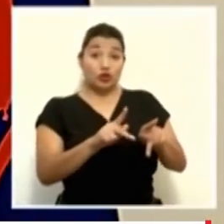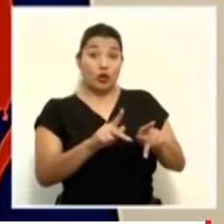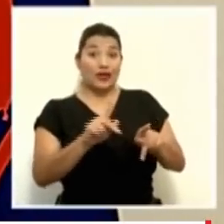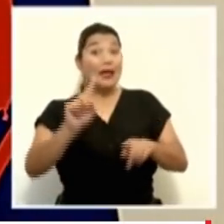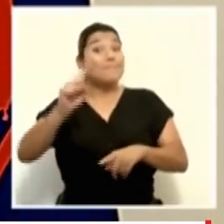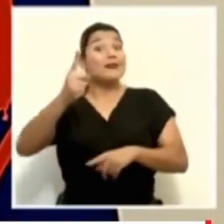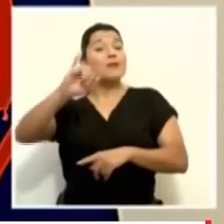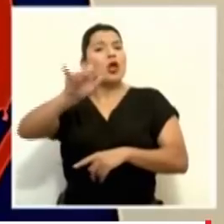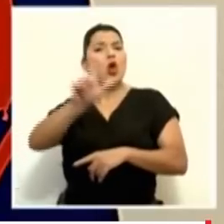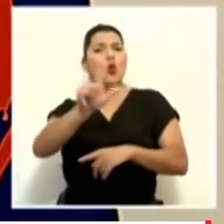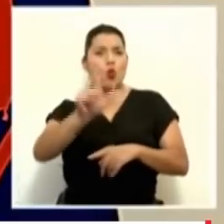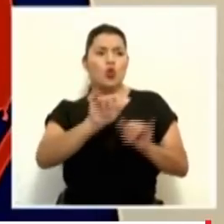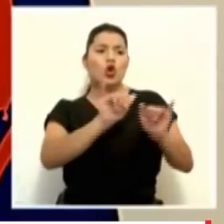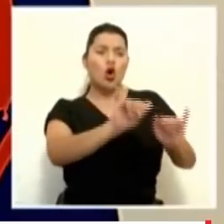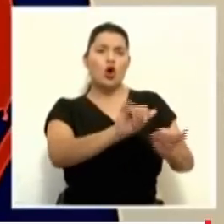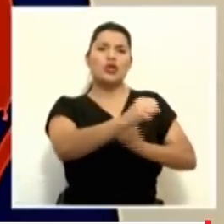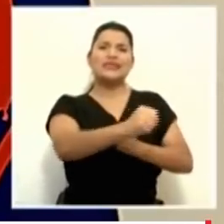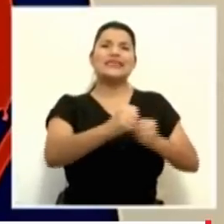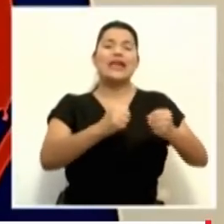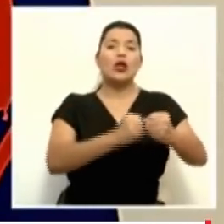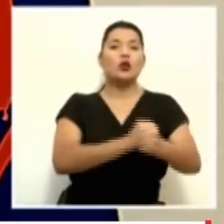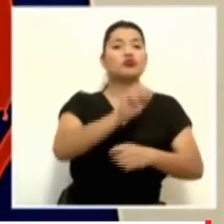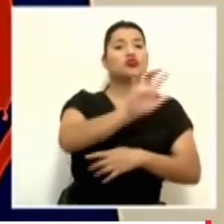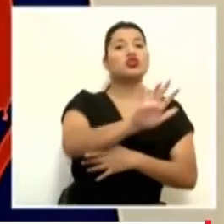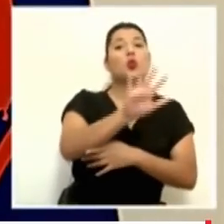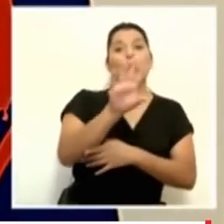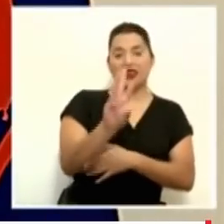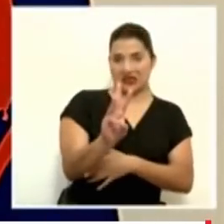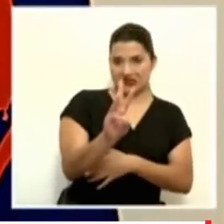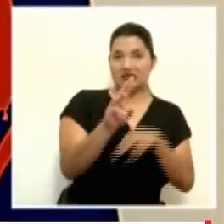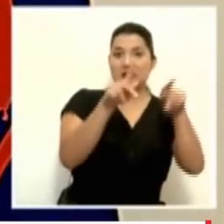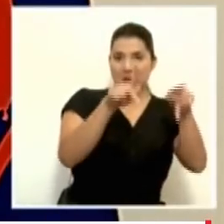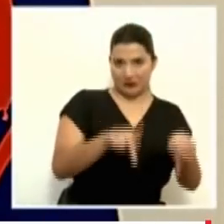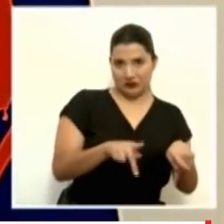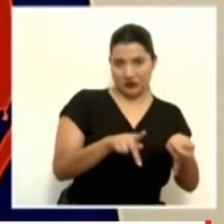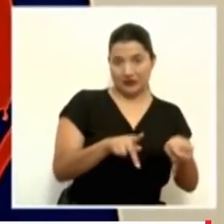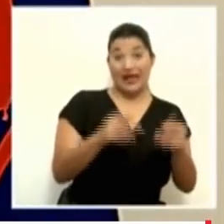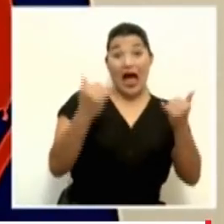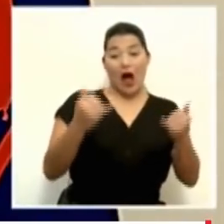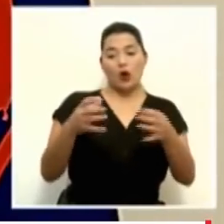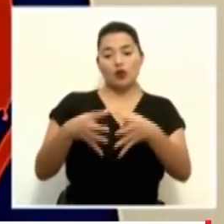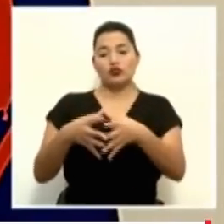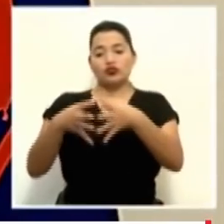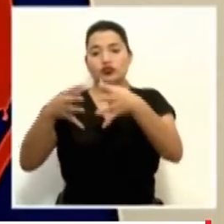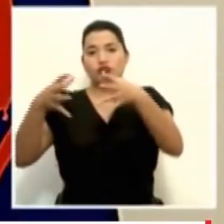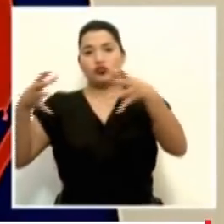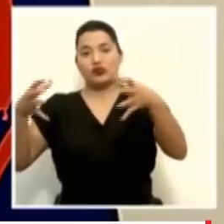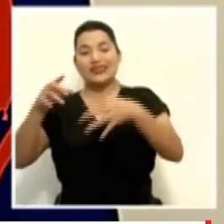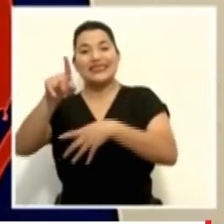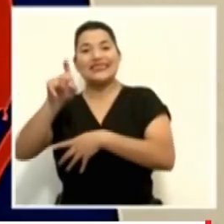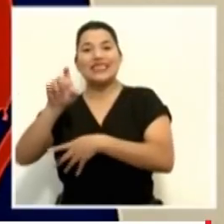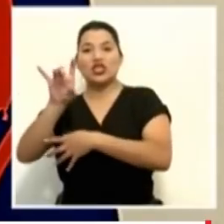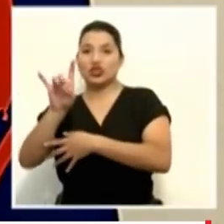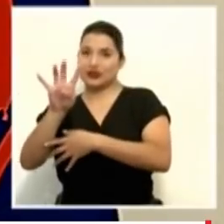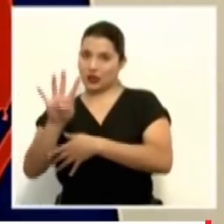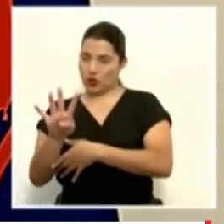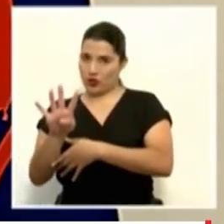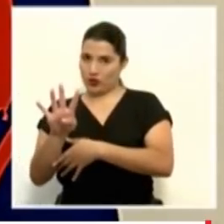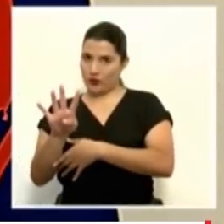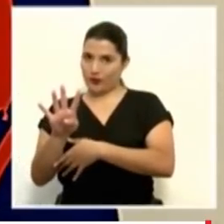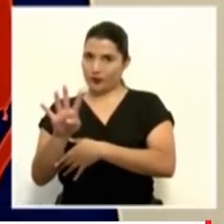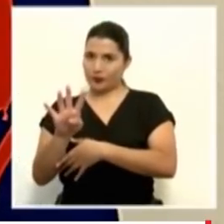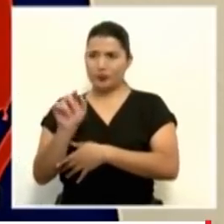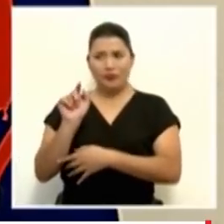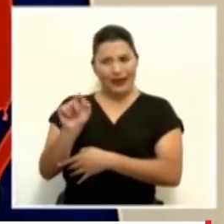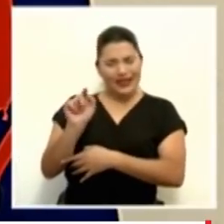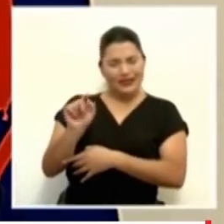cuidados intensivos, eran 56 el primero de julio. Y hoy son 184. Esto lo que